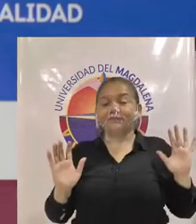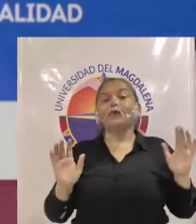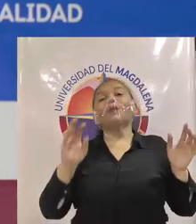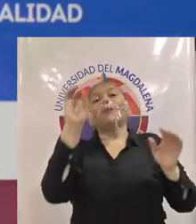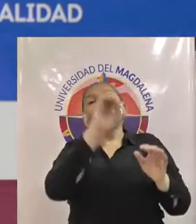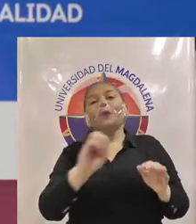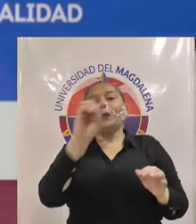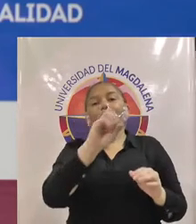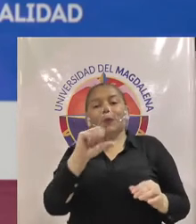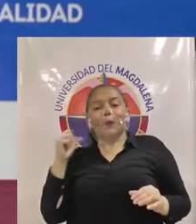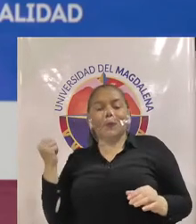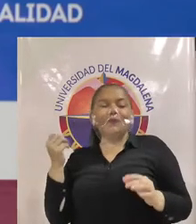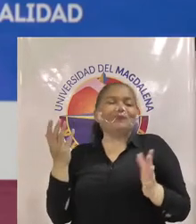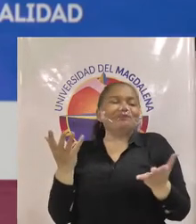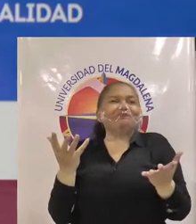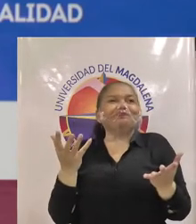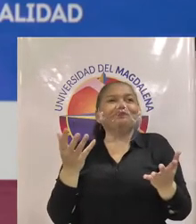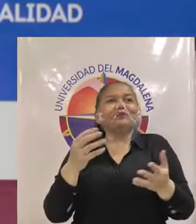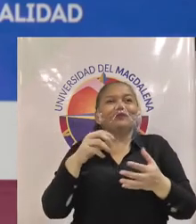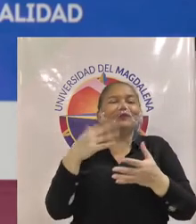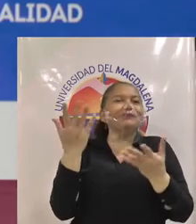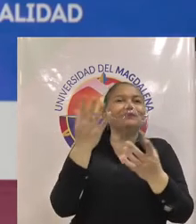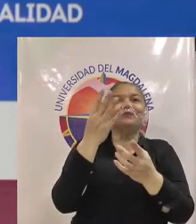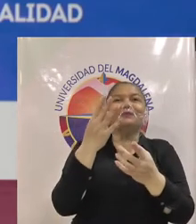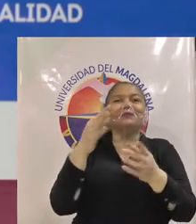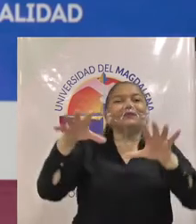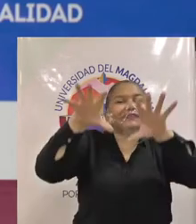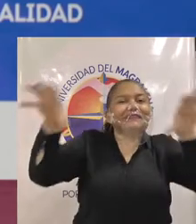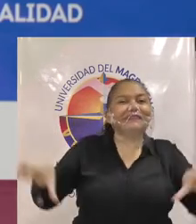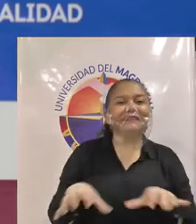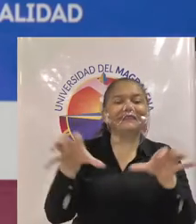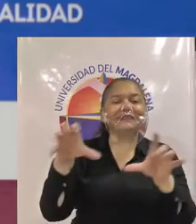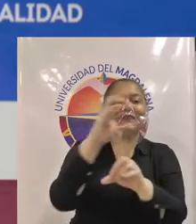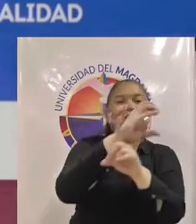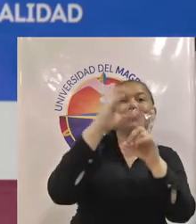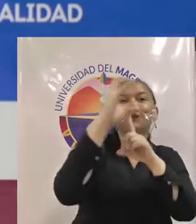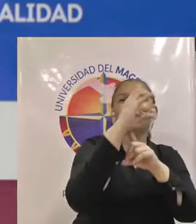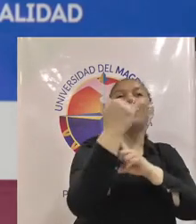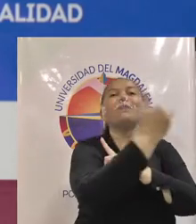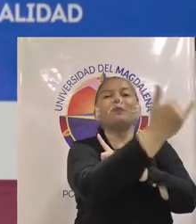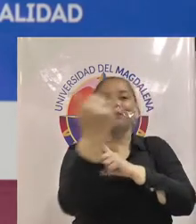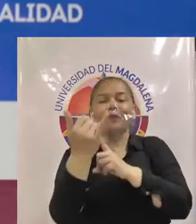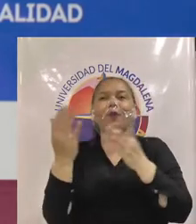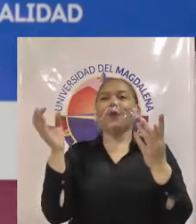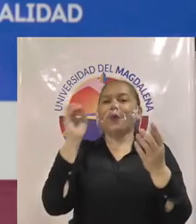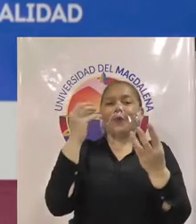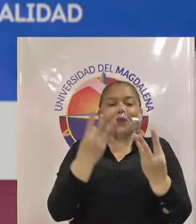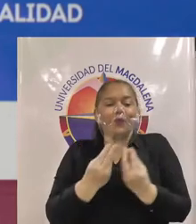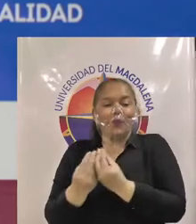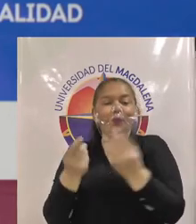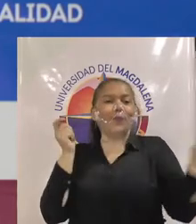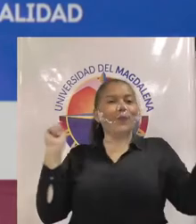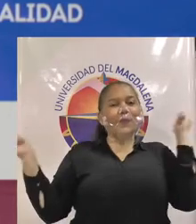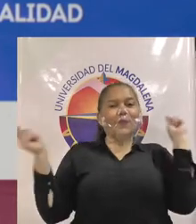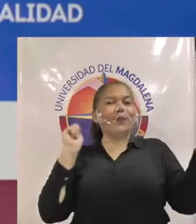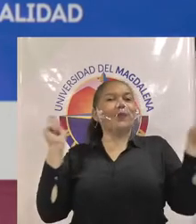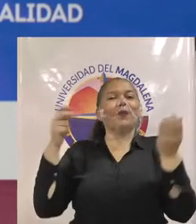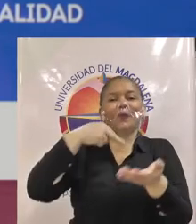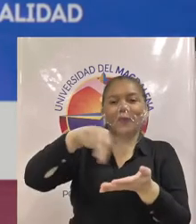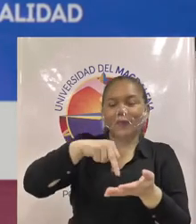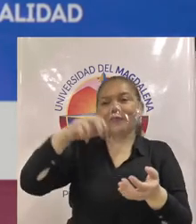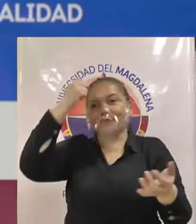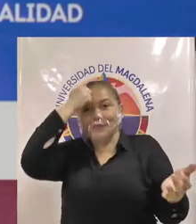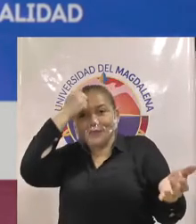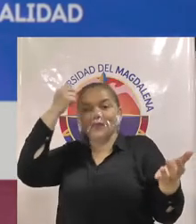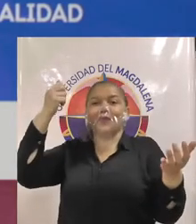también de de todas las actividades de cultura grupos de danza entre profesores y estudiantes grupos